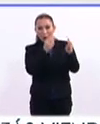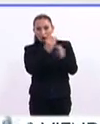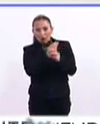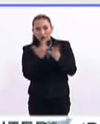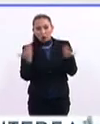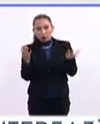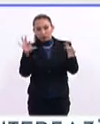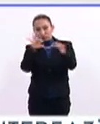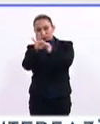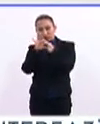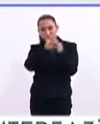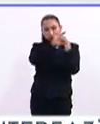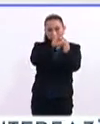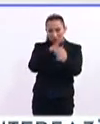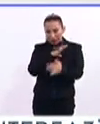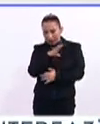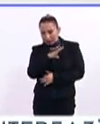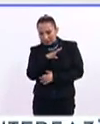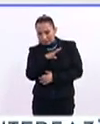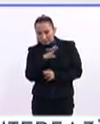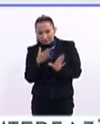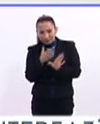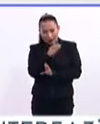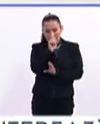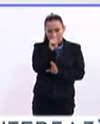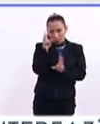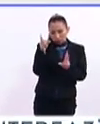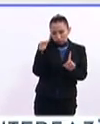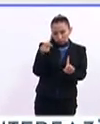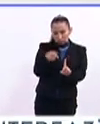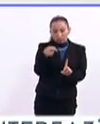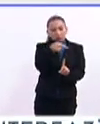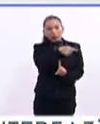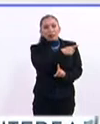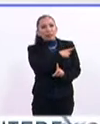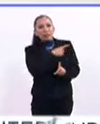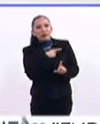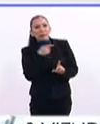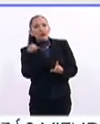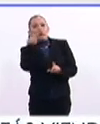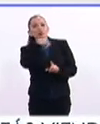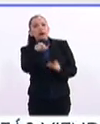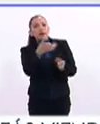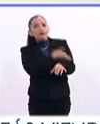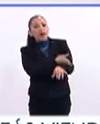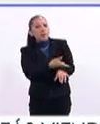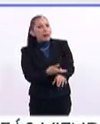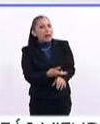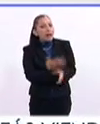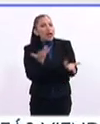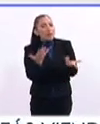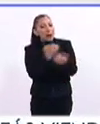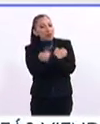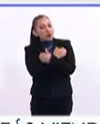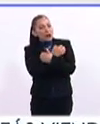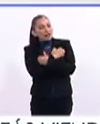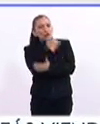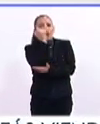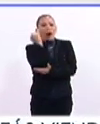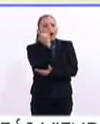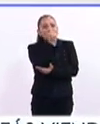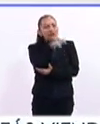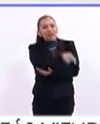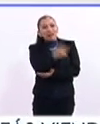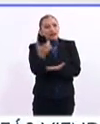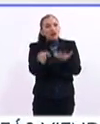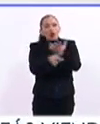interrelacionado en el que estamos. En este aspecto, ¿qué es lo que tienen que buscar las familias en una educación preescolar?